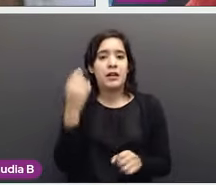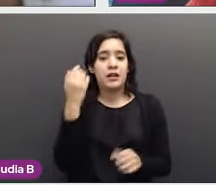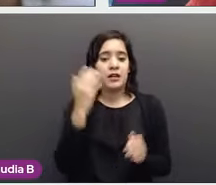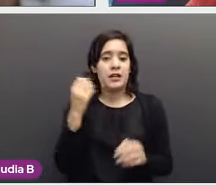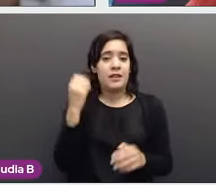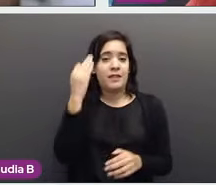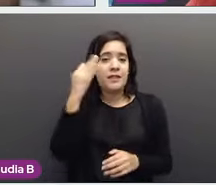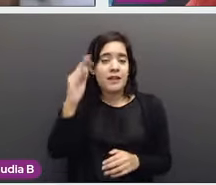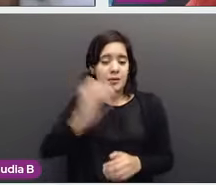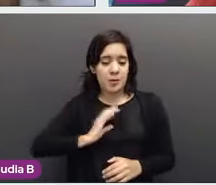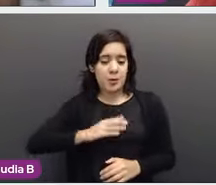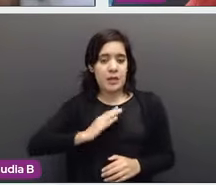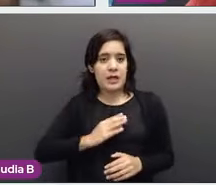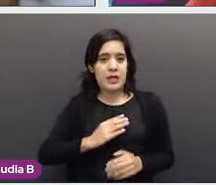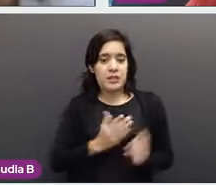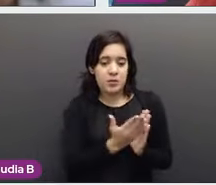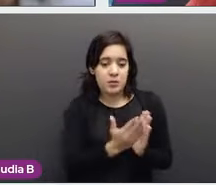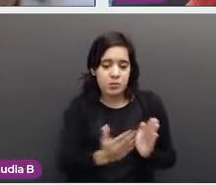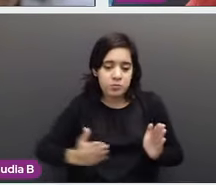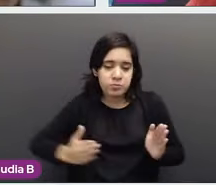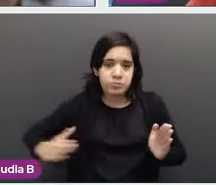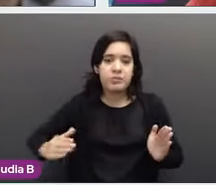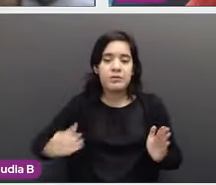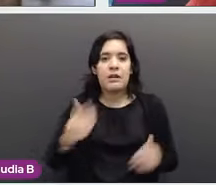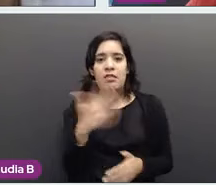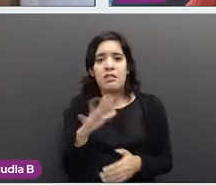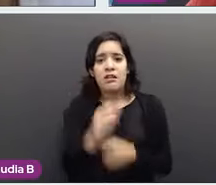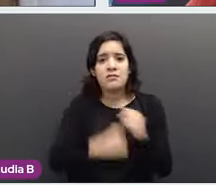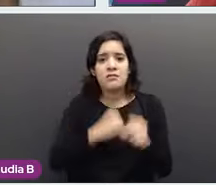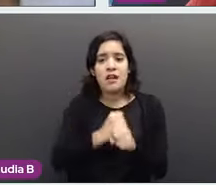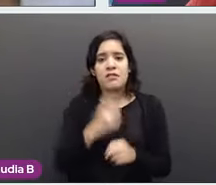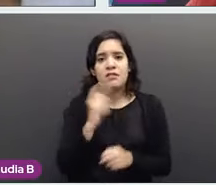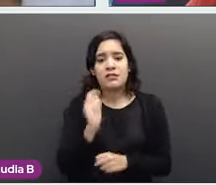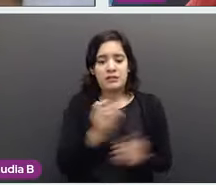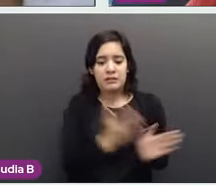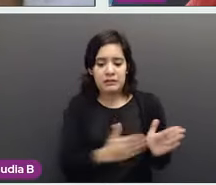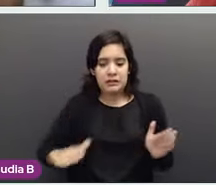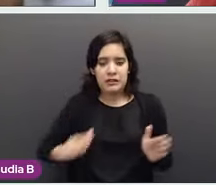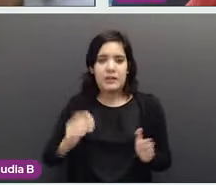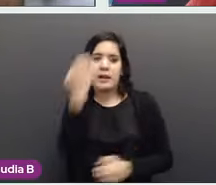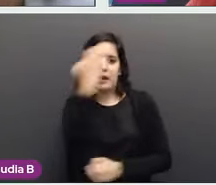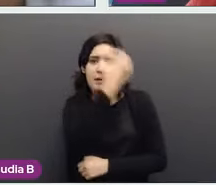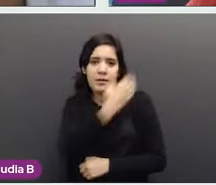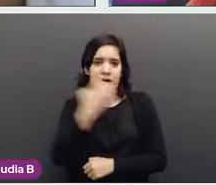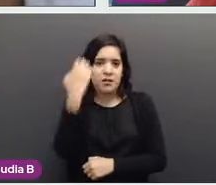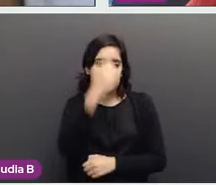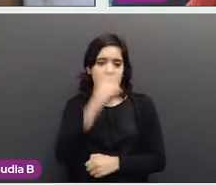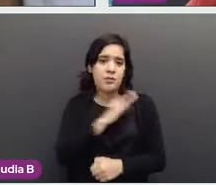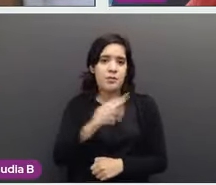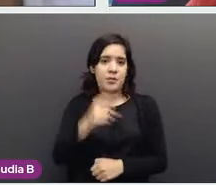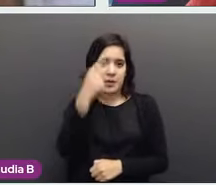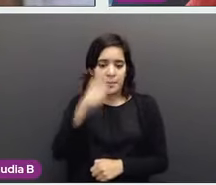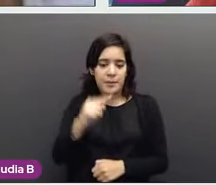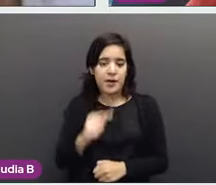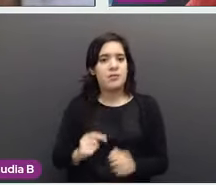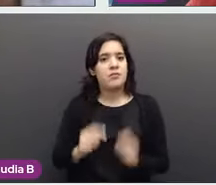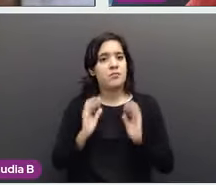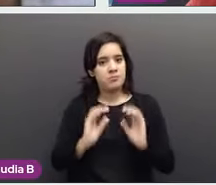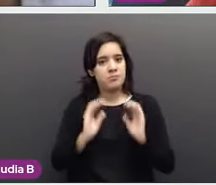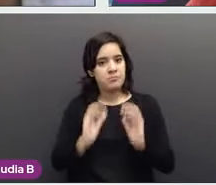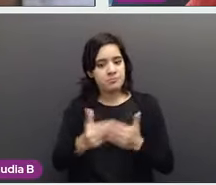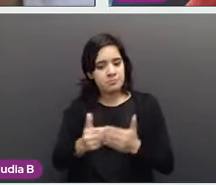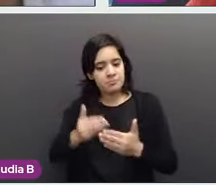Entonces, pues bueno, la recomendación y la invitación a que acudan a realizarse estas detecciones, recordemos que son